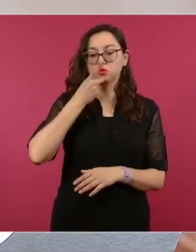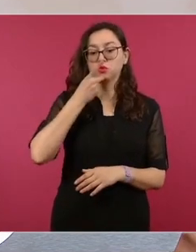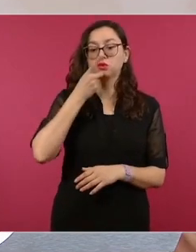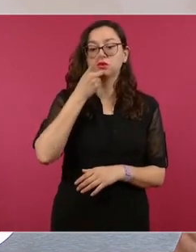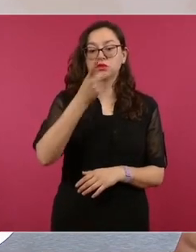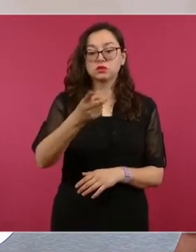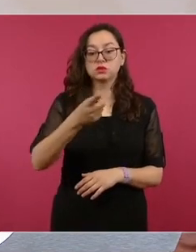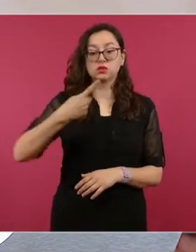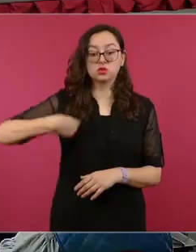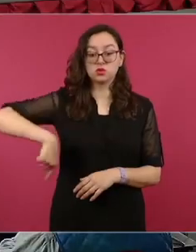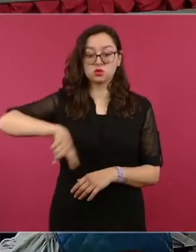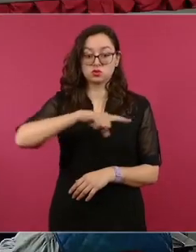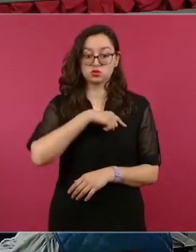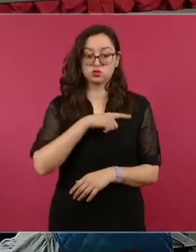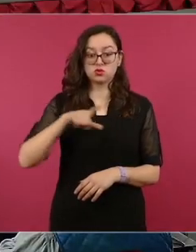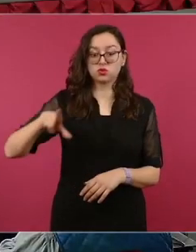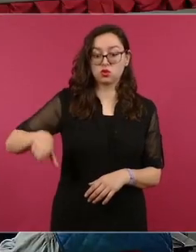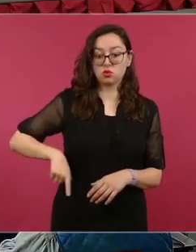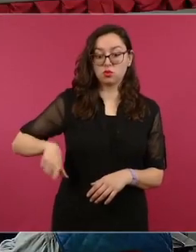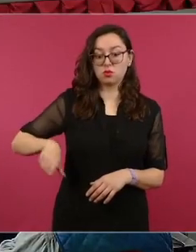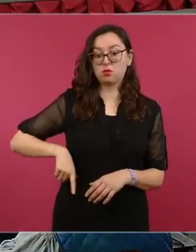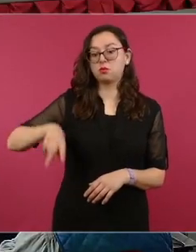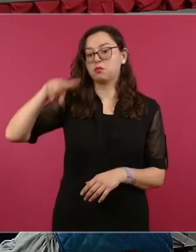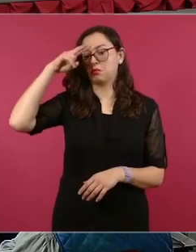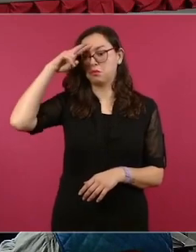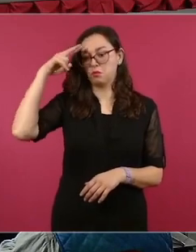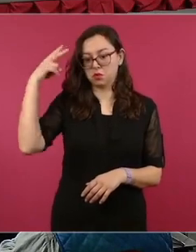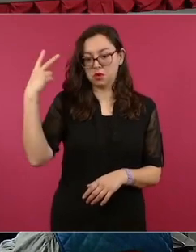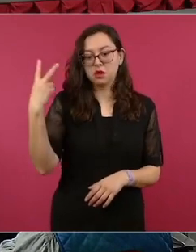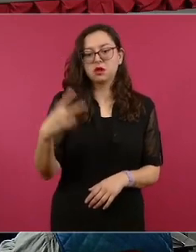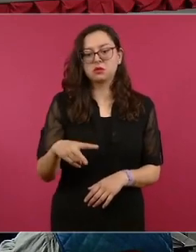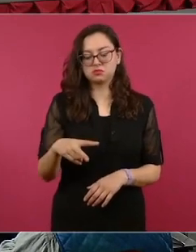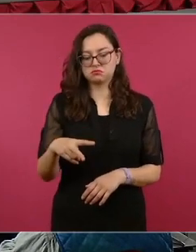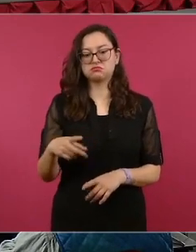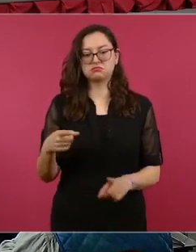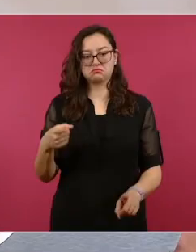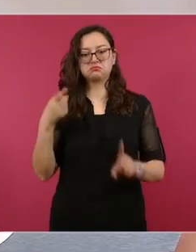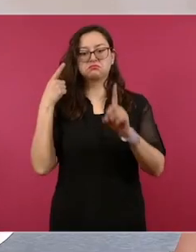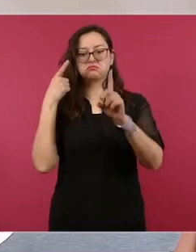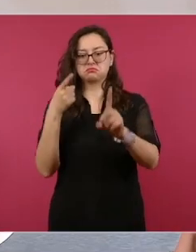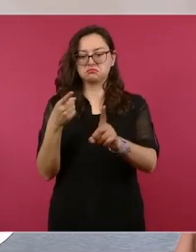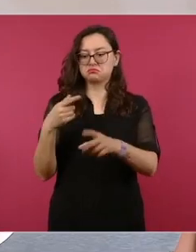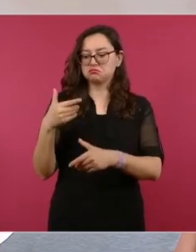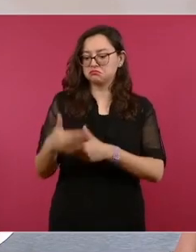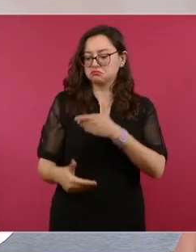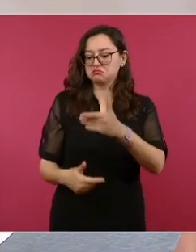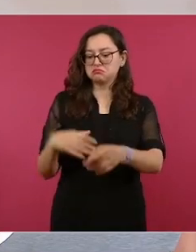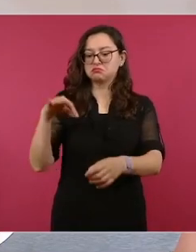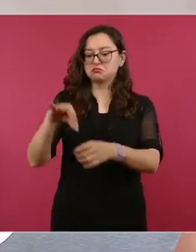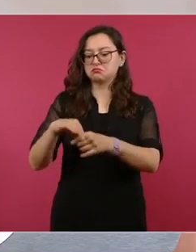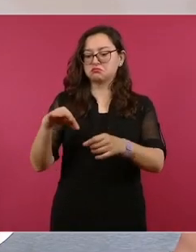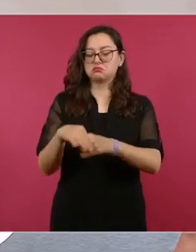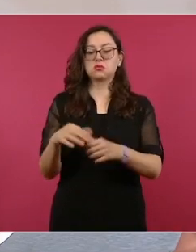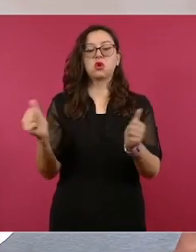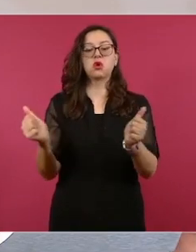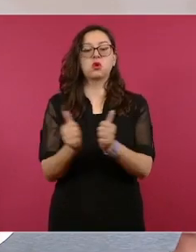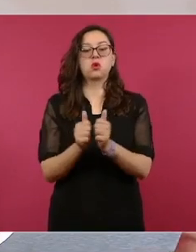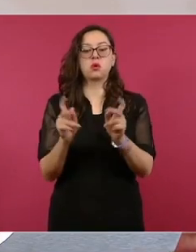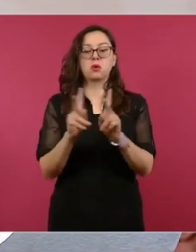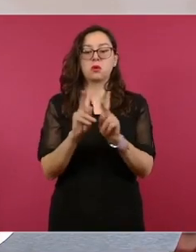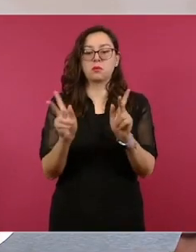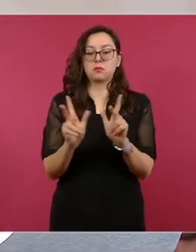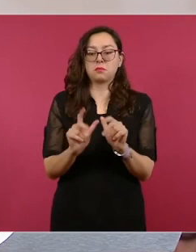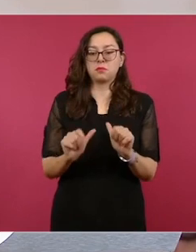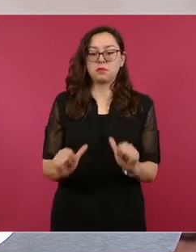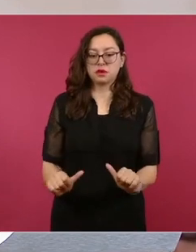comprometido con el desarrollo armónico y pacífico del proceso electoral. Por ello, se cuenta